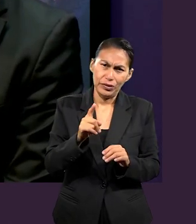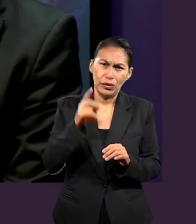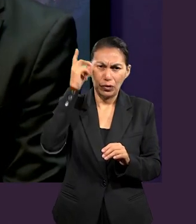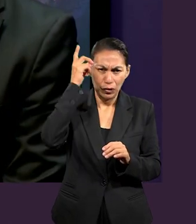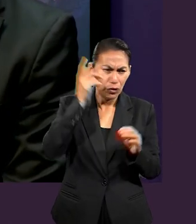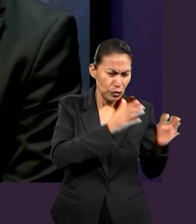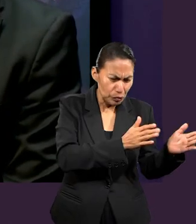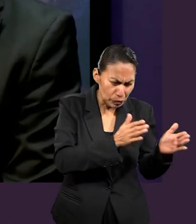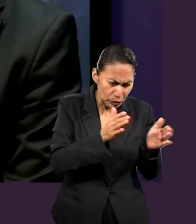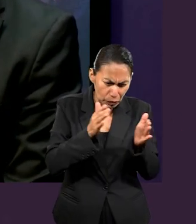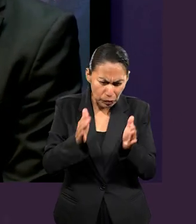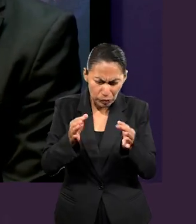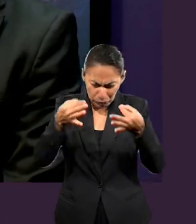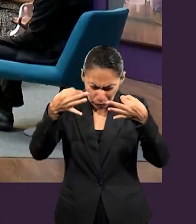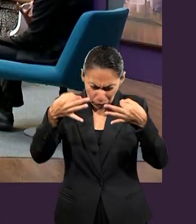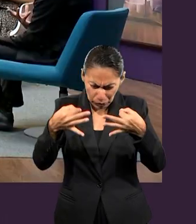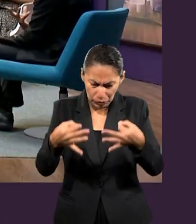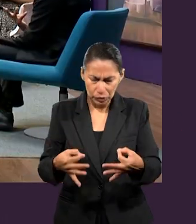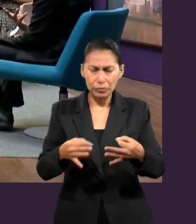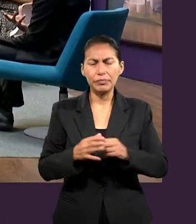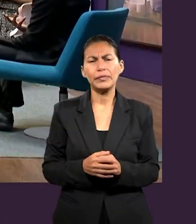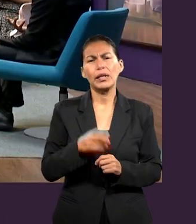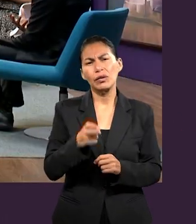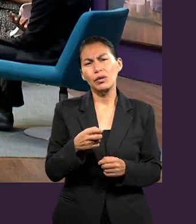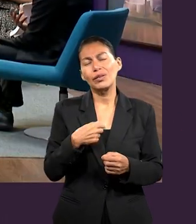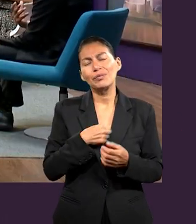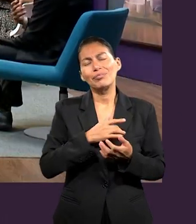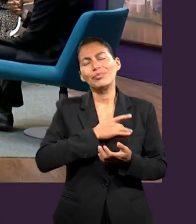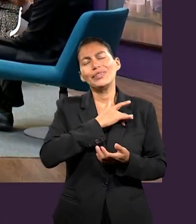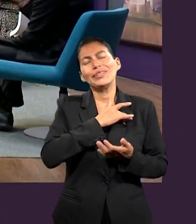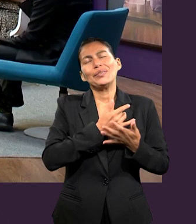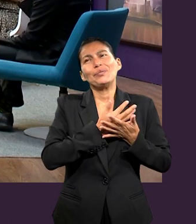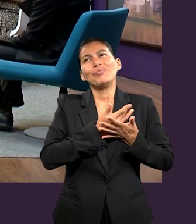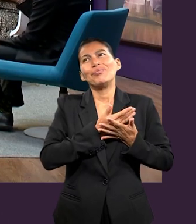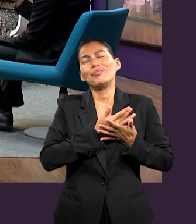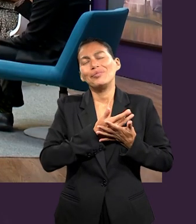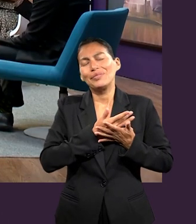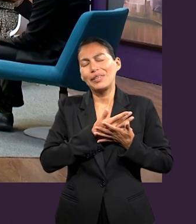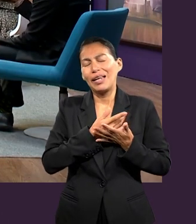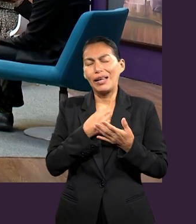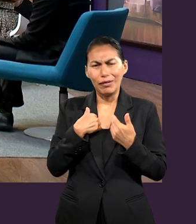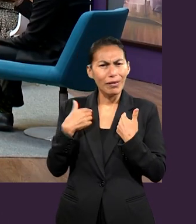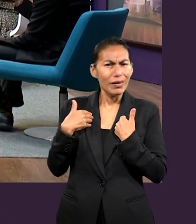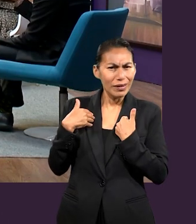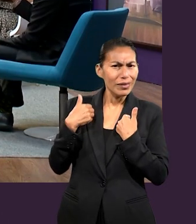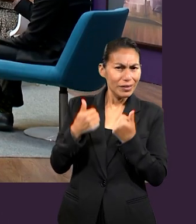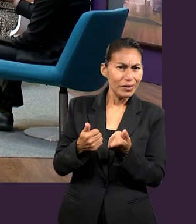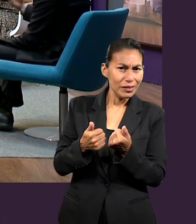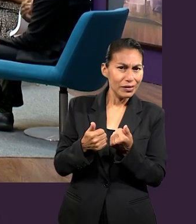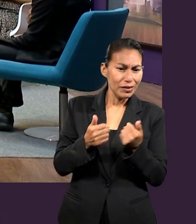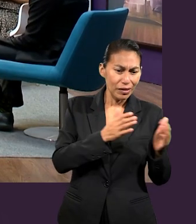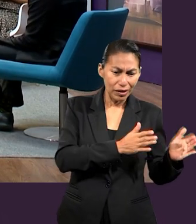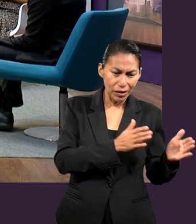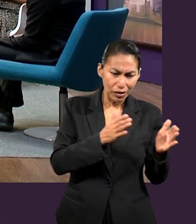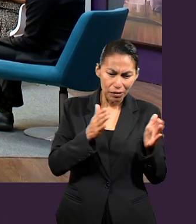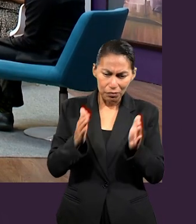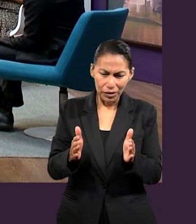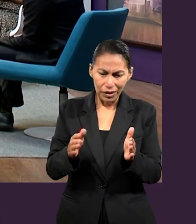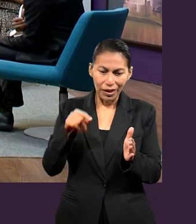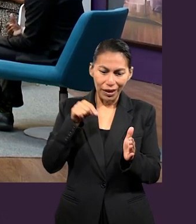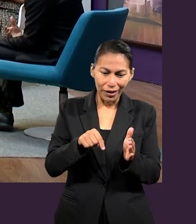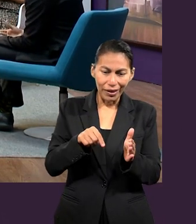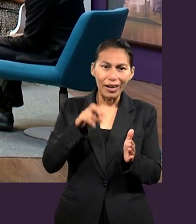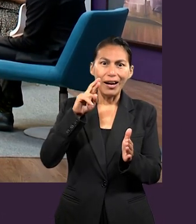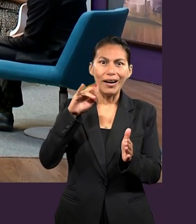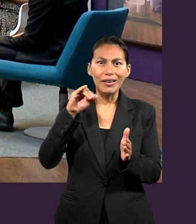Planeado, ¿no? Planeado. Y me llena de esperanza entender que dentro de ese plan también estaba ahí